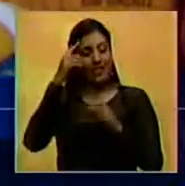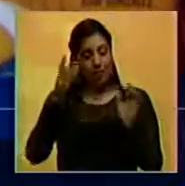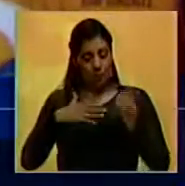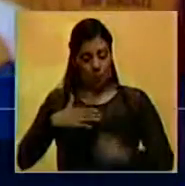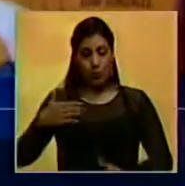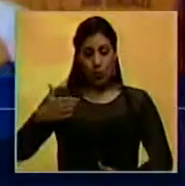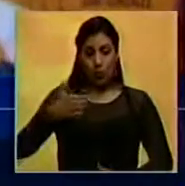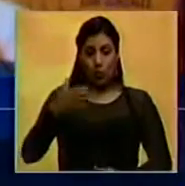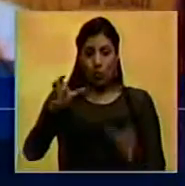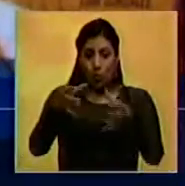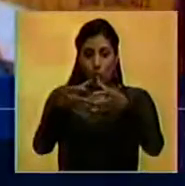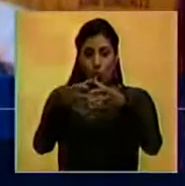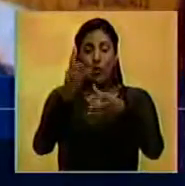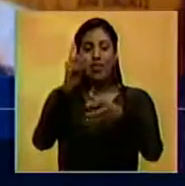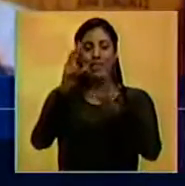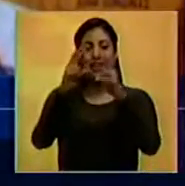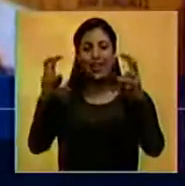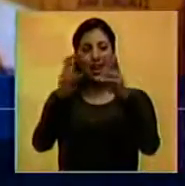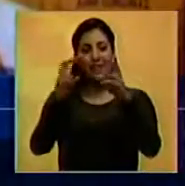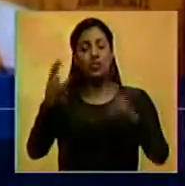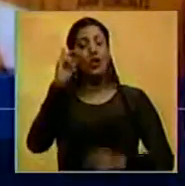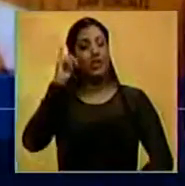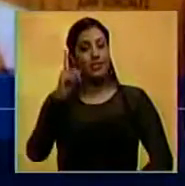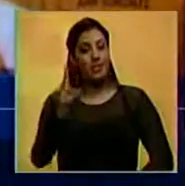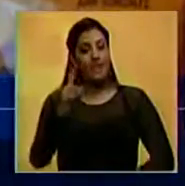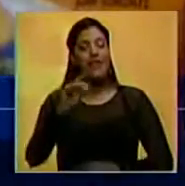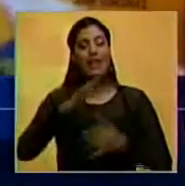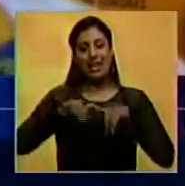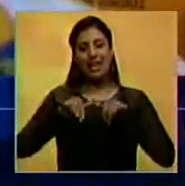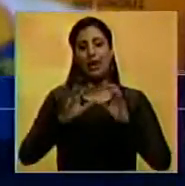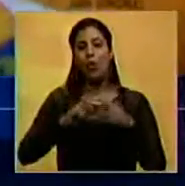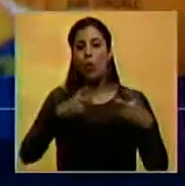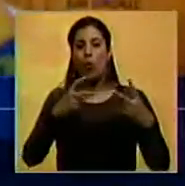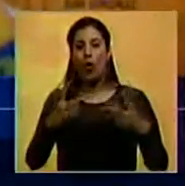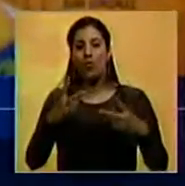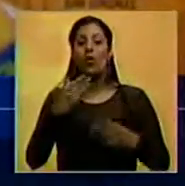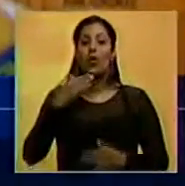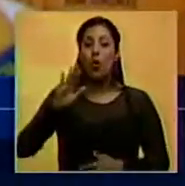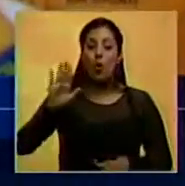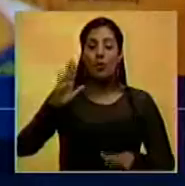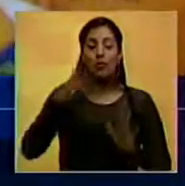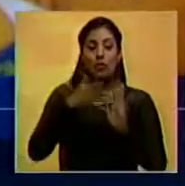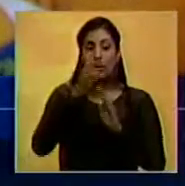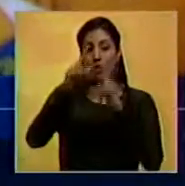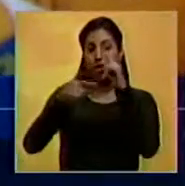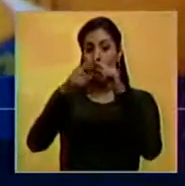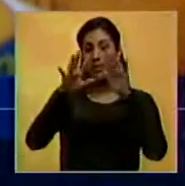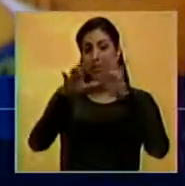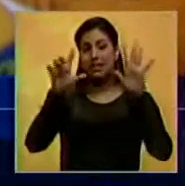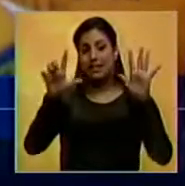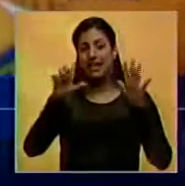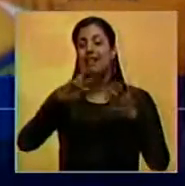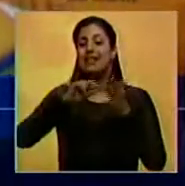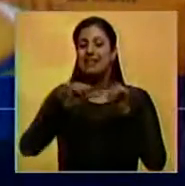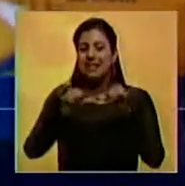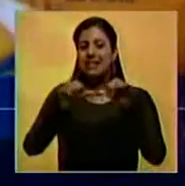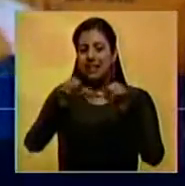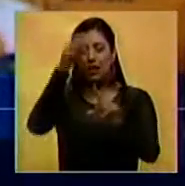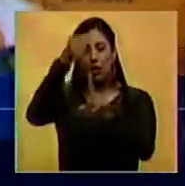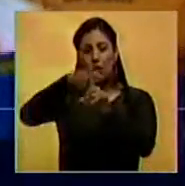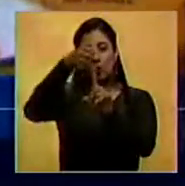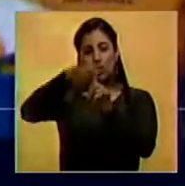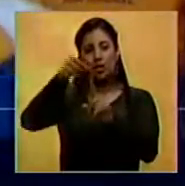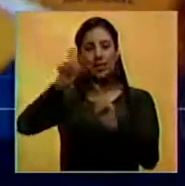Democrática hagamos una revisión, hagamos una reingeniería. Tenemos un compromiso en el año 2017 que es seguir luchando